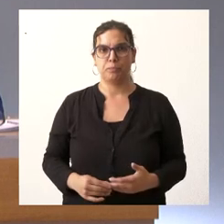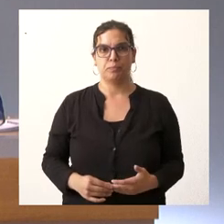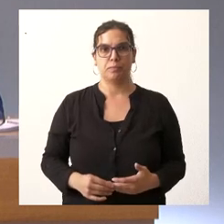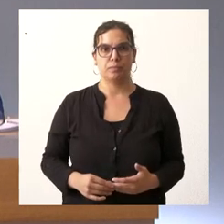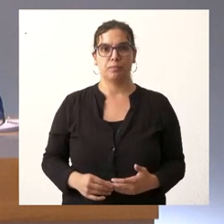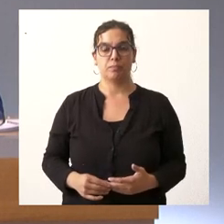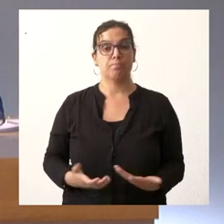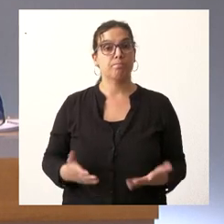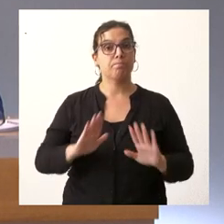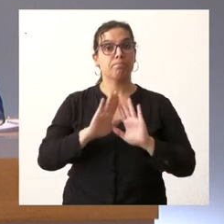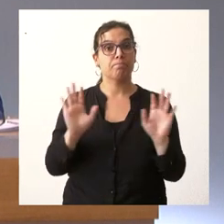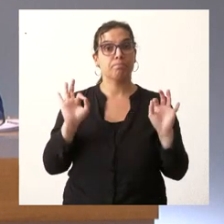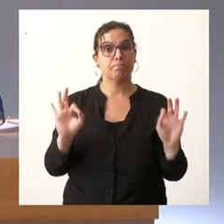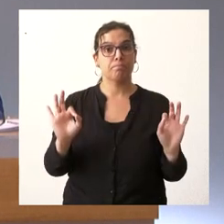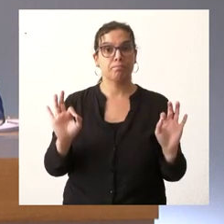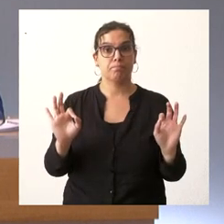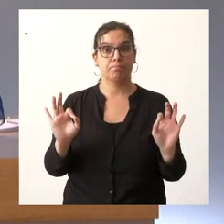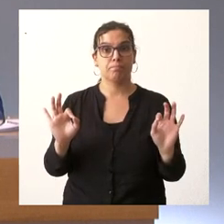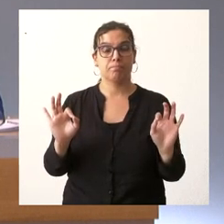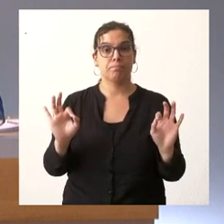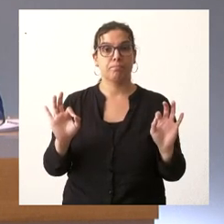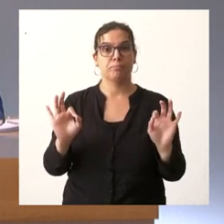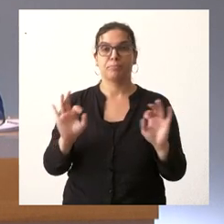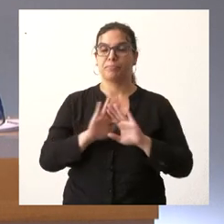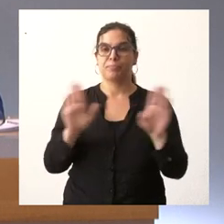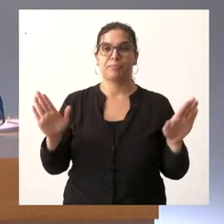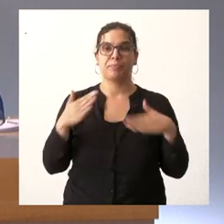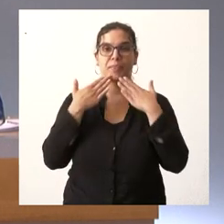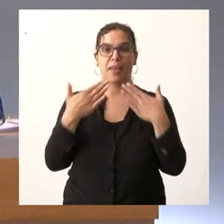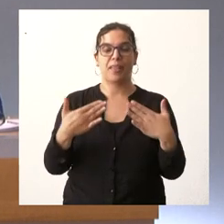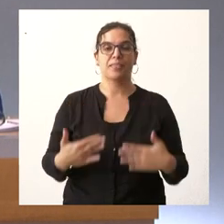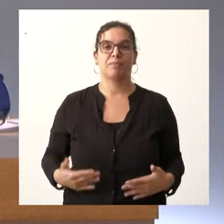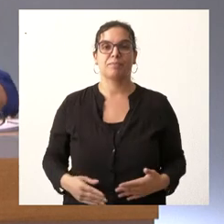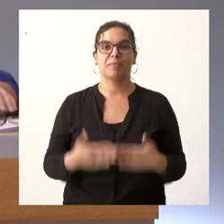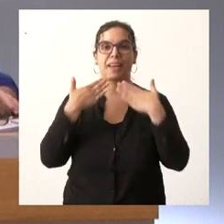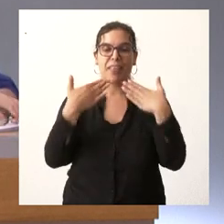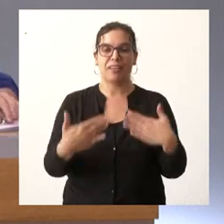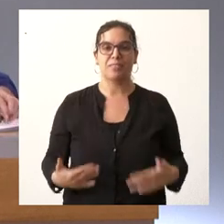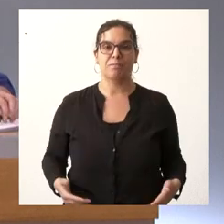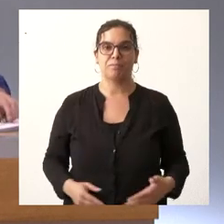Si no hay más preguntas esto es todo Muchas gracias Gracias